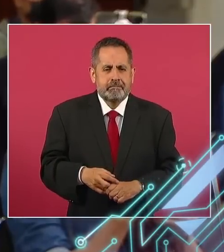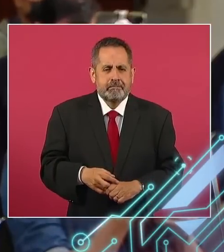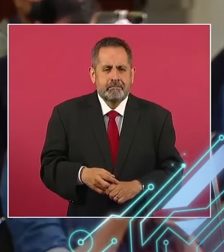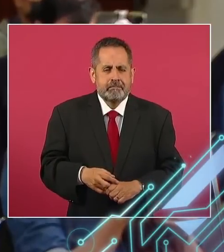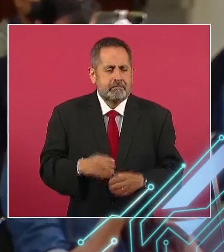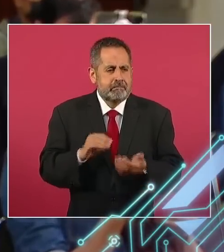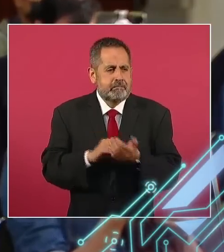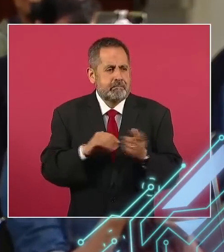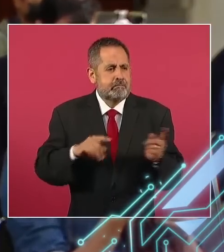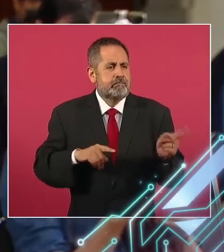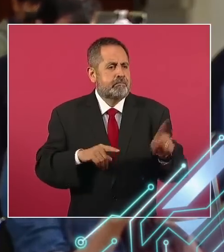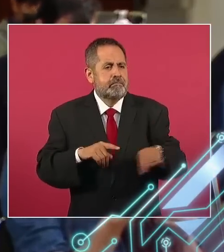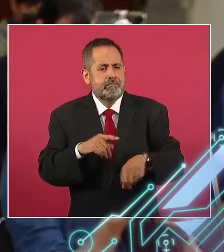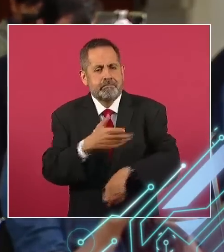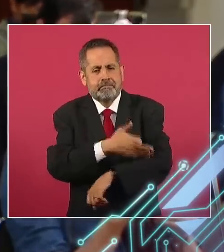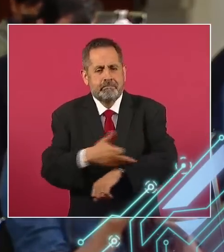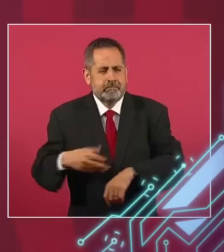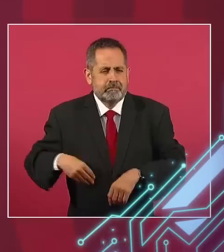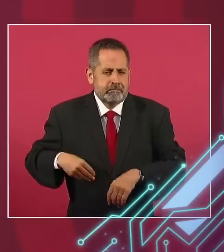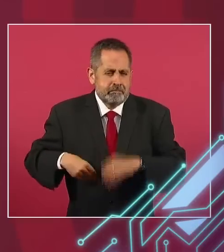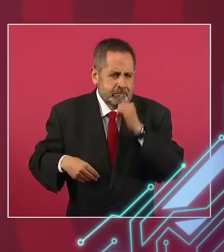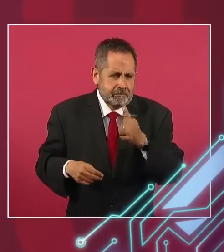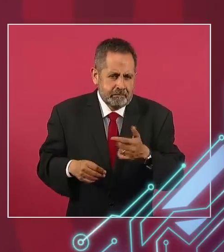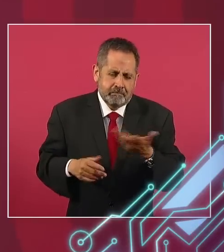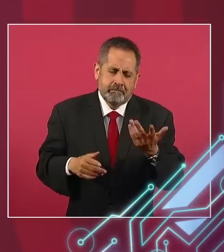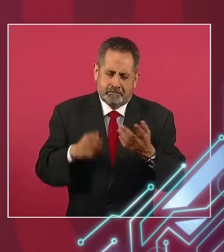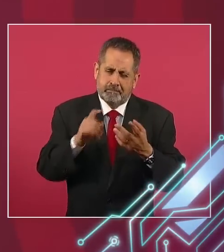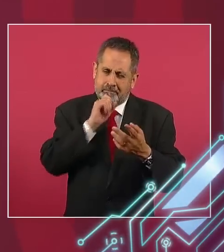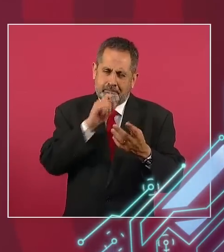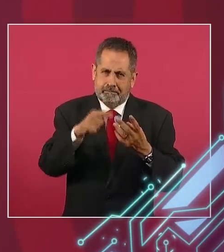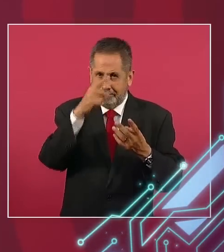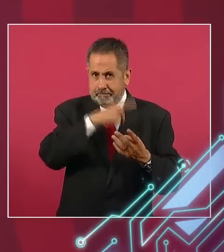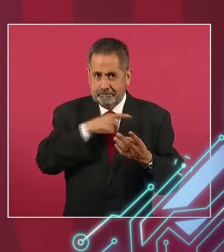Culpa tienen sus familiares. Que también es otra cuestión.